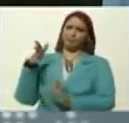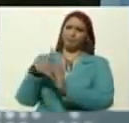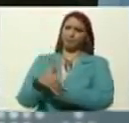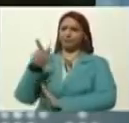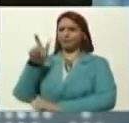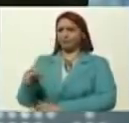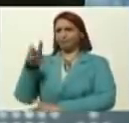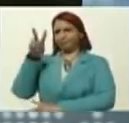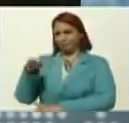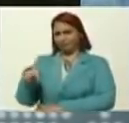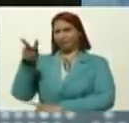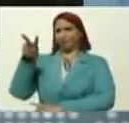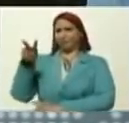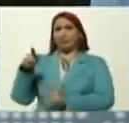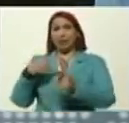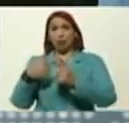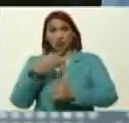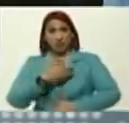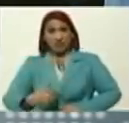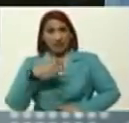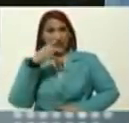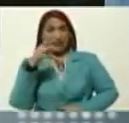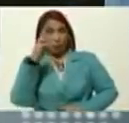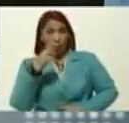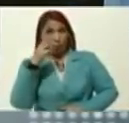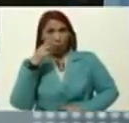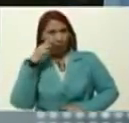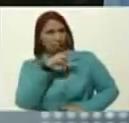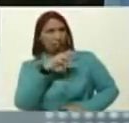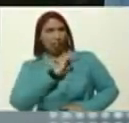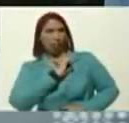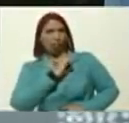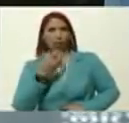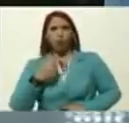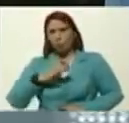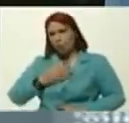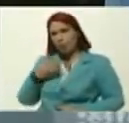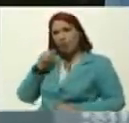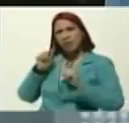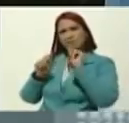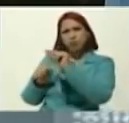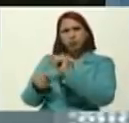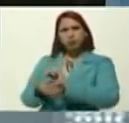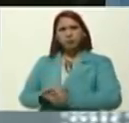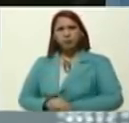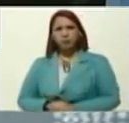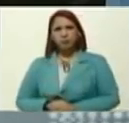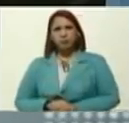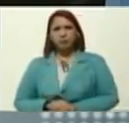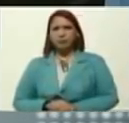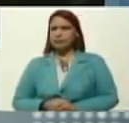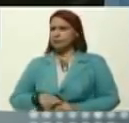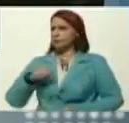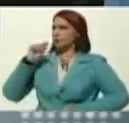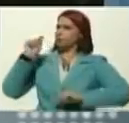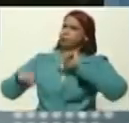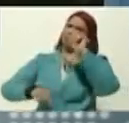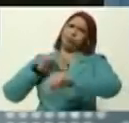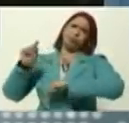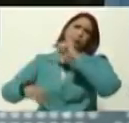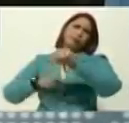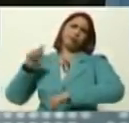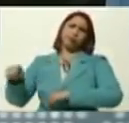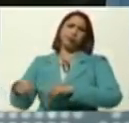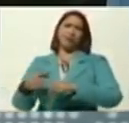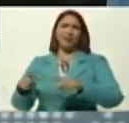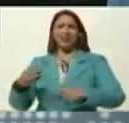trastabillar, y luego le respondí, y le dije, yo podría responderle, con un camión de piedras, a usted, pero